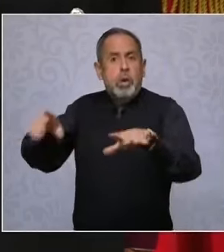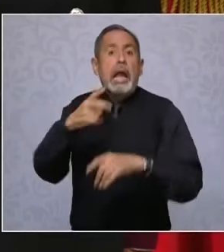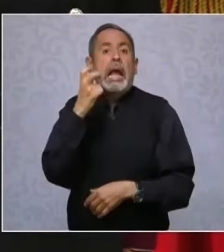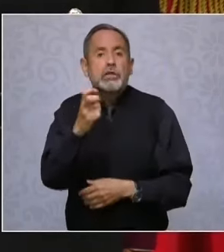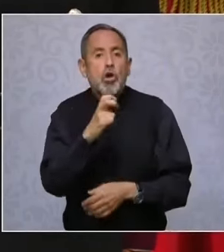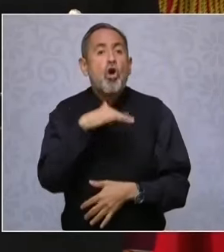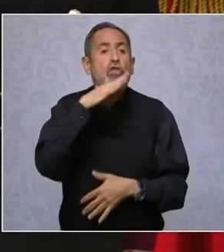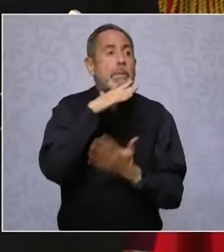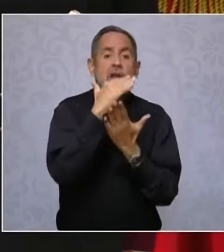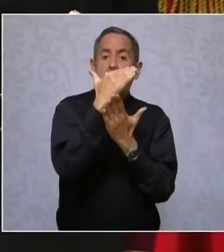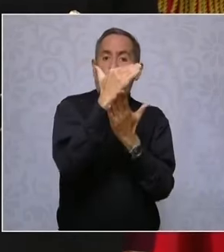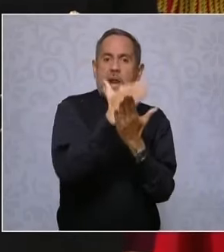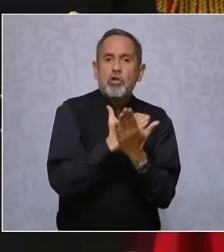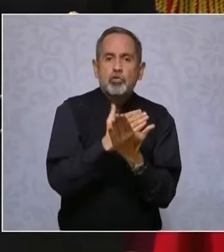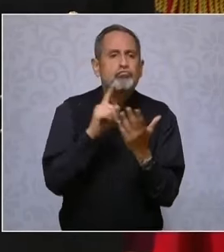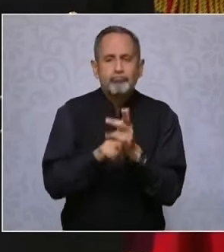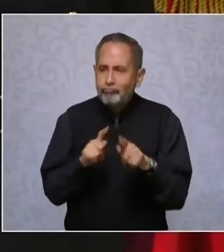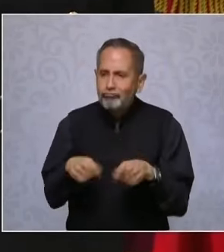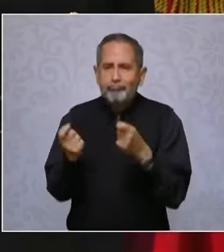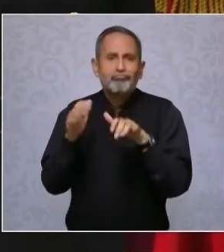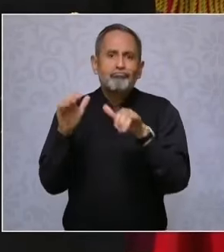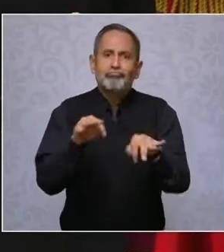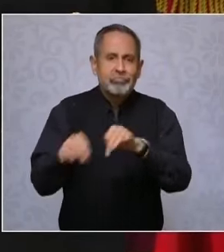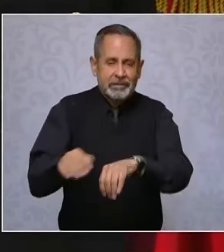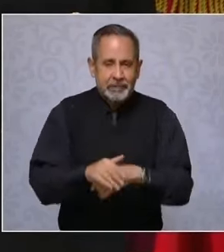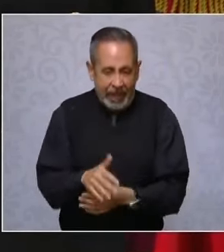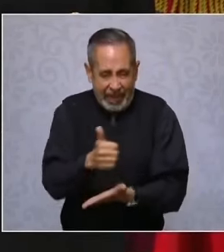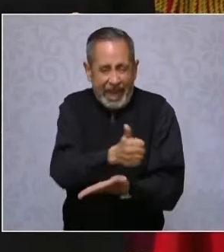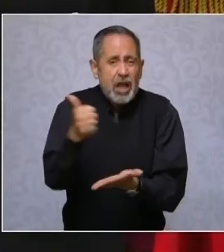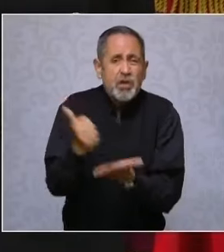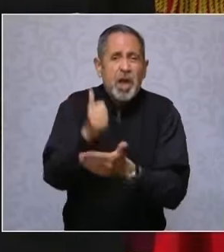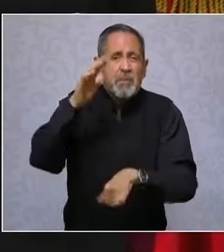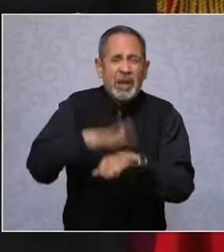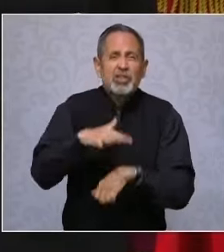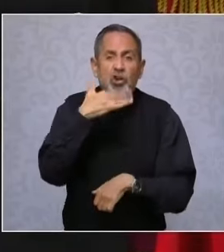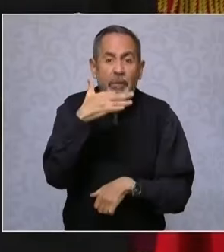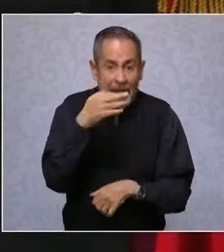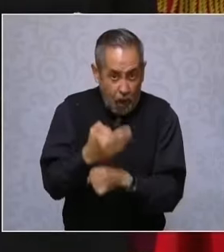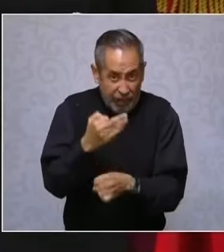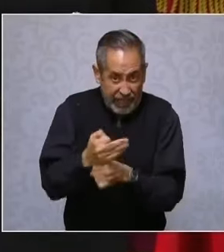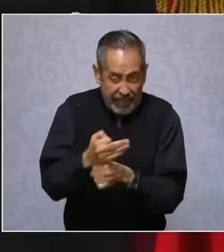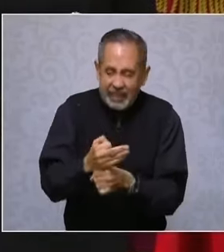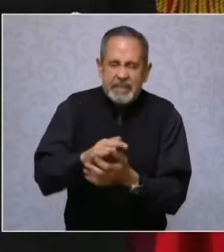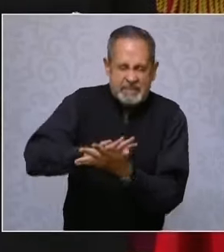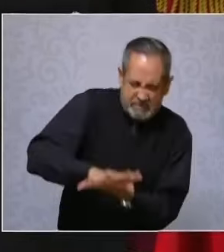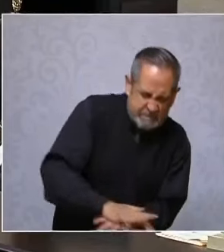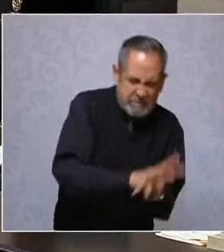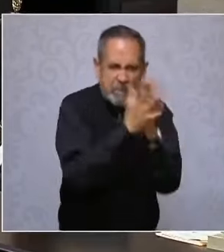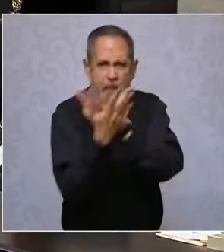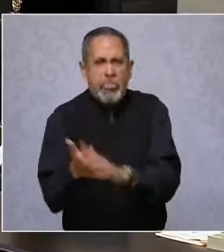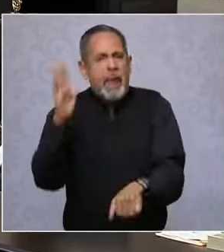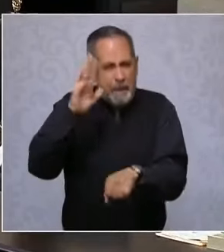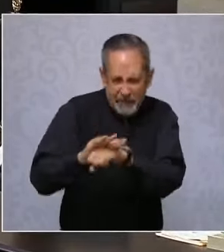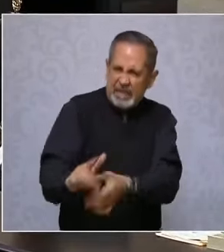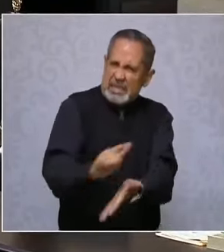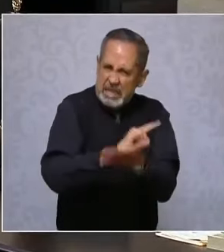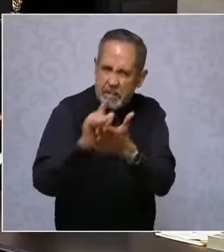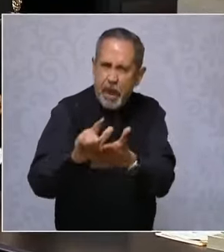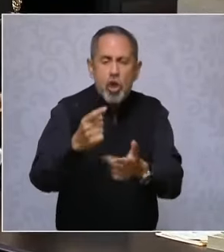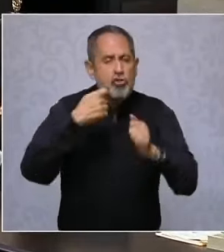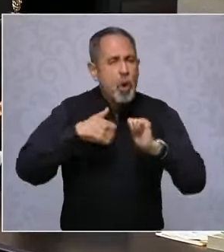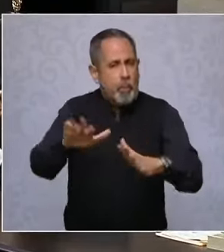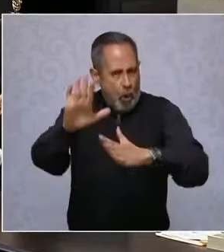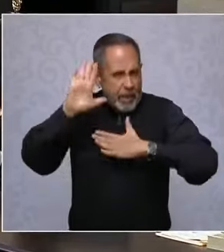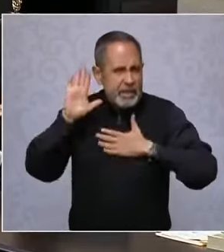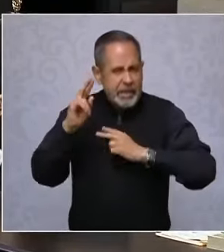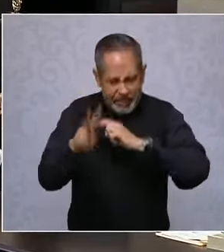contaminación y generar empleos. La ciudad más contaminada se convertirá en la ciudad más limpia, eso me comprometí en